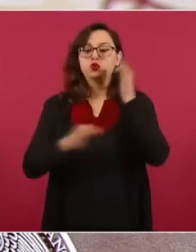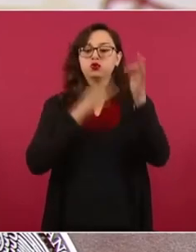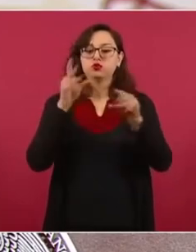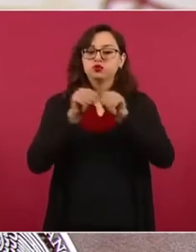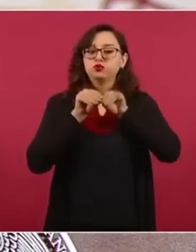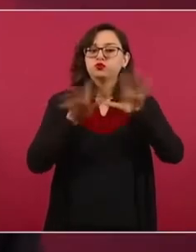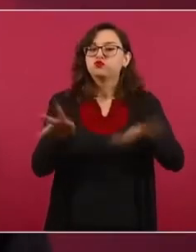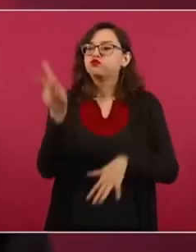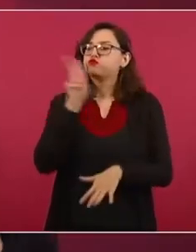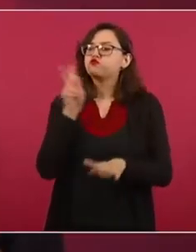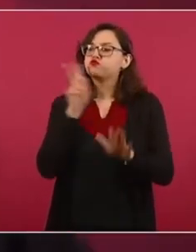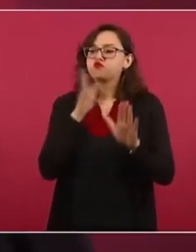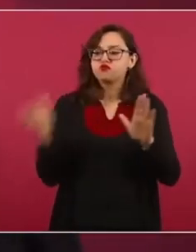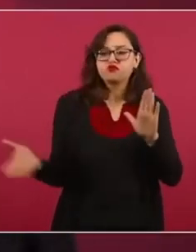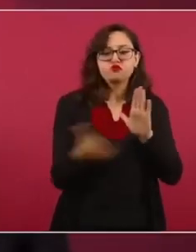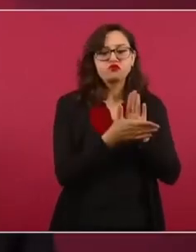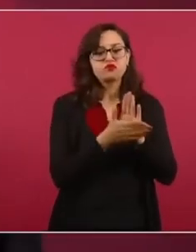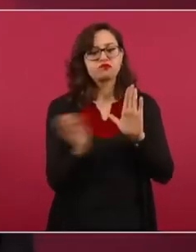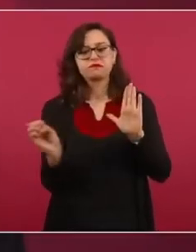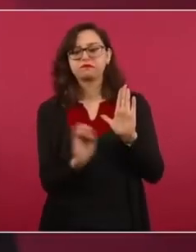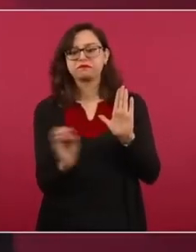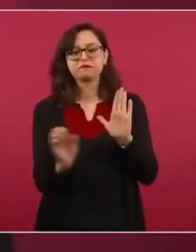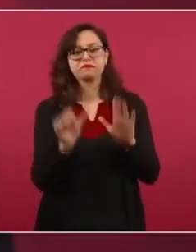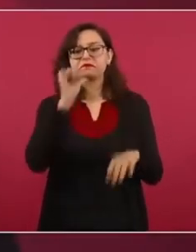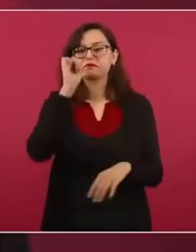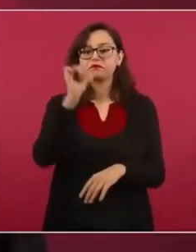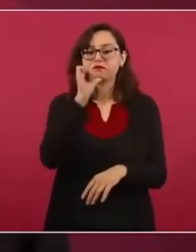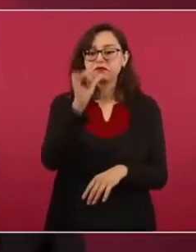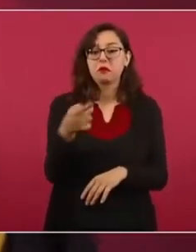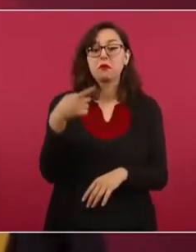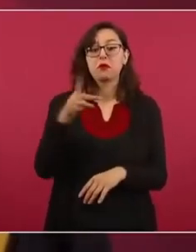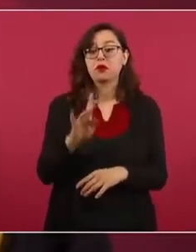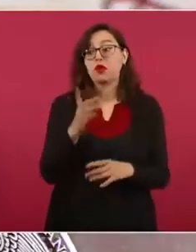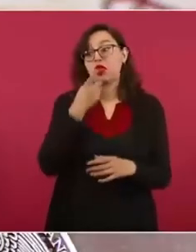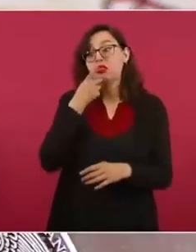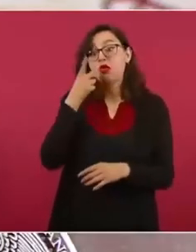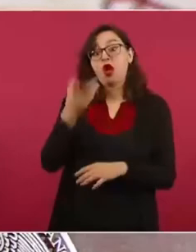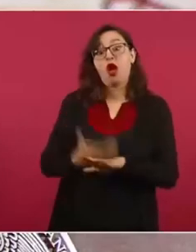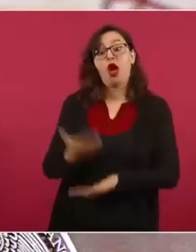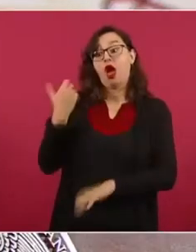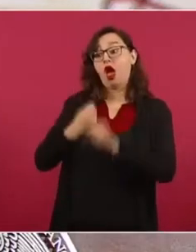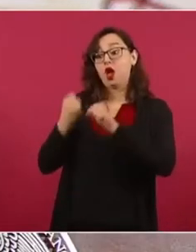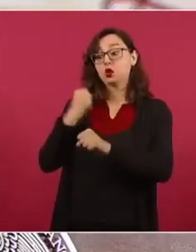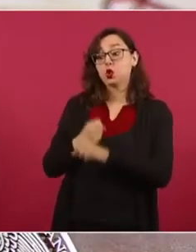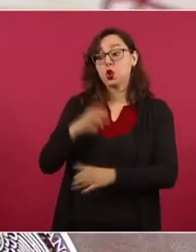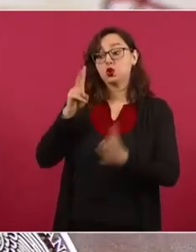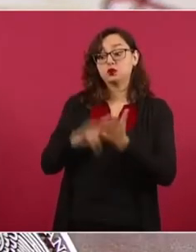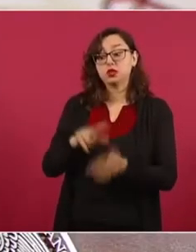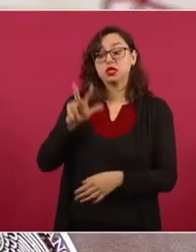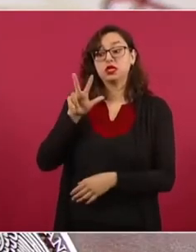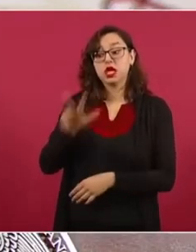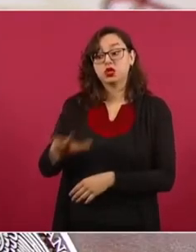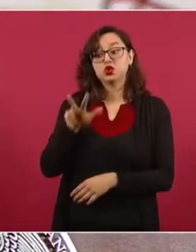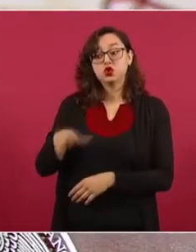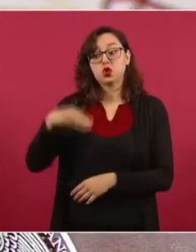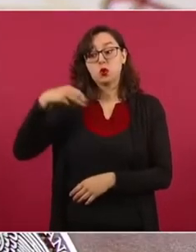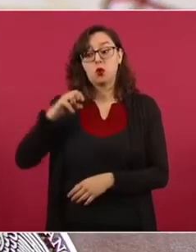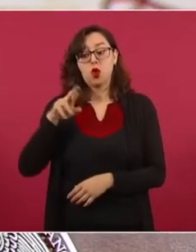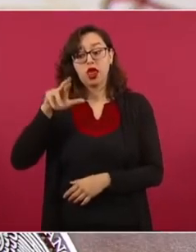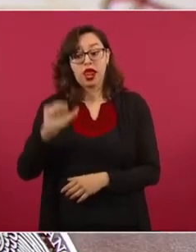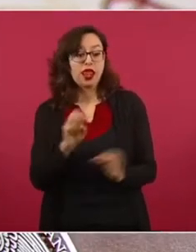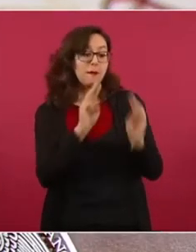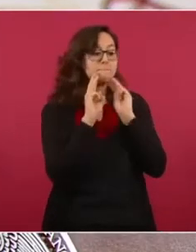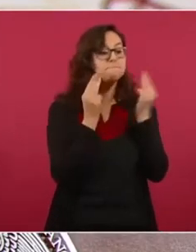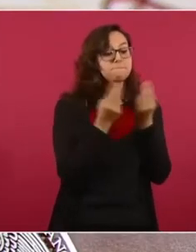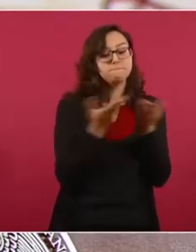documento de prueba, que Morena habría pactado en 2018 con el cártel Sinaloa para ganar las elecciones